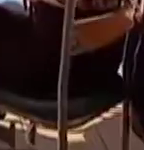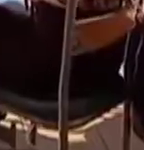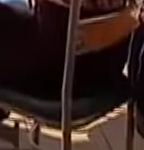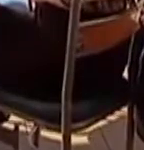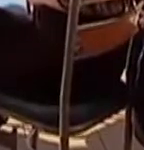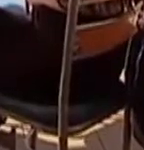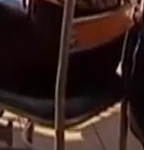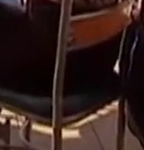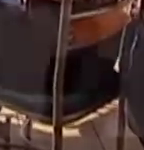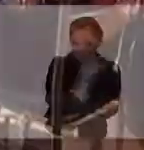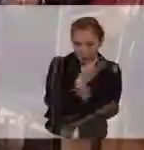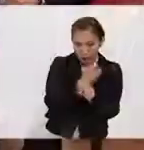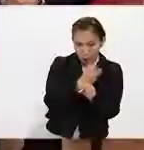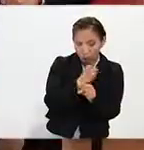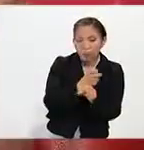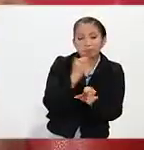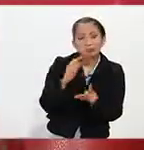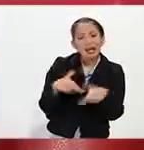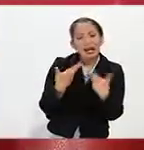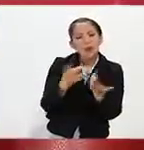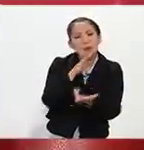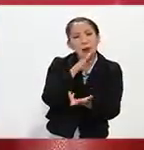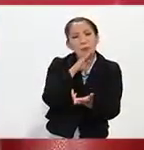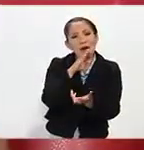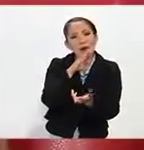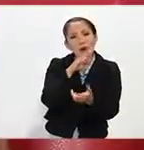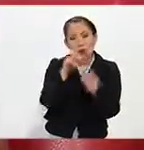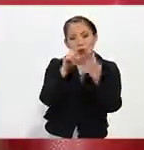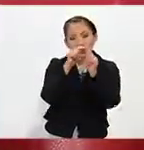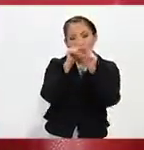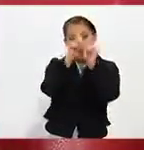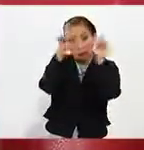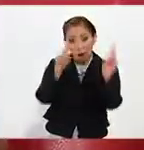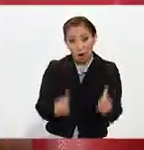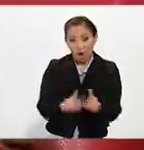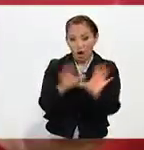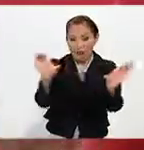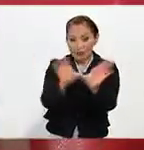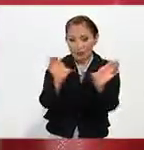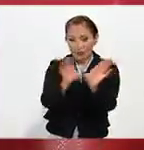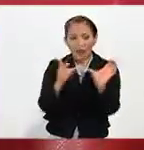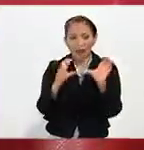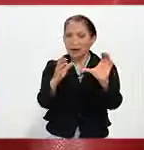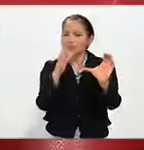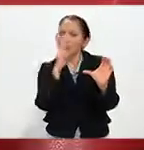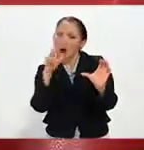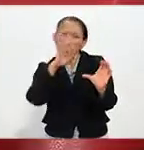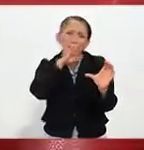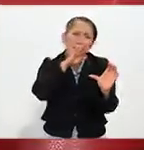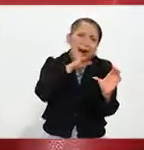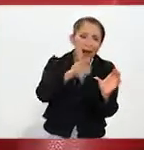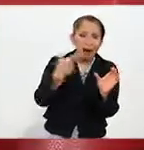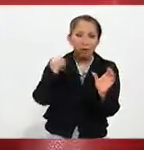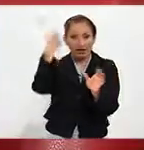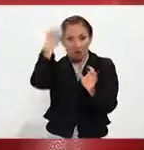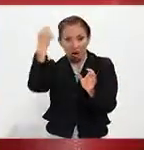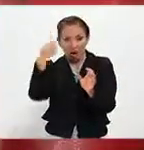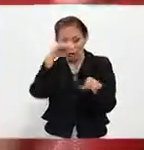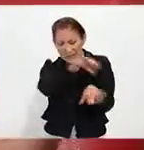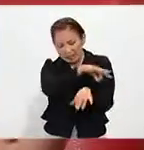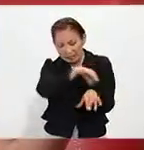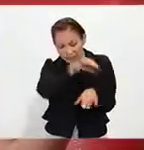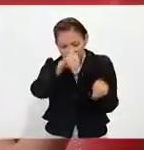es una fotografía. ¿Qué tal regalarle a tu mamá un diploma, un certificado a la mejor mamá? Eso haces un diseño utilizando la tecnología.